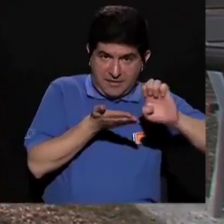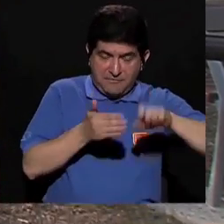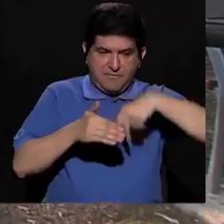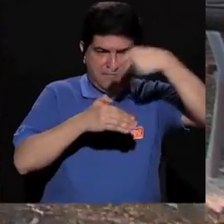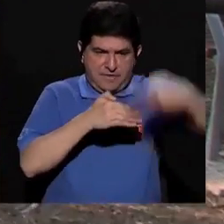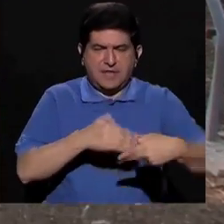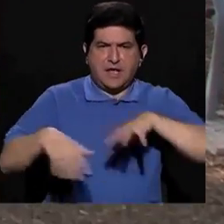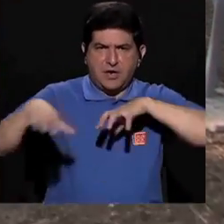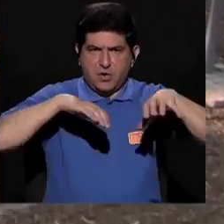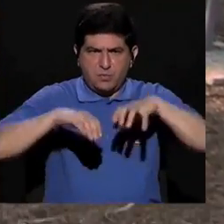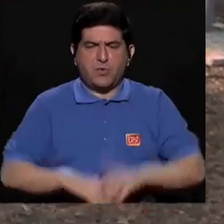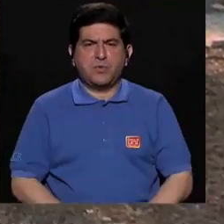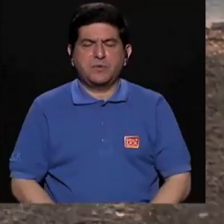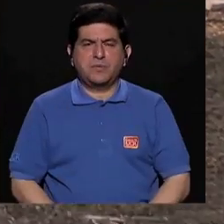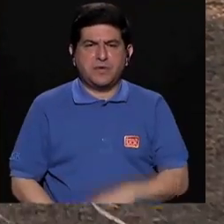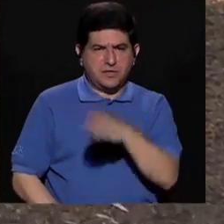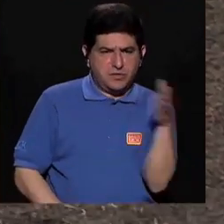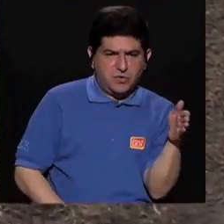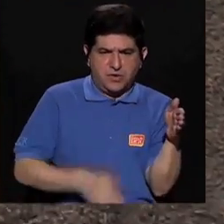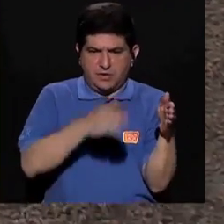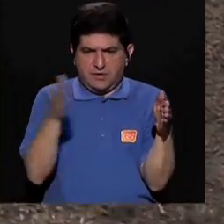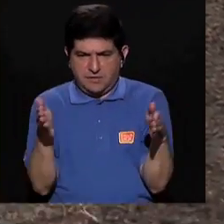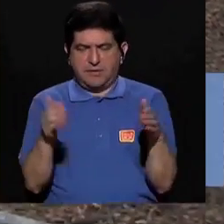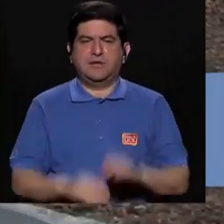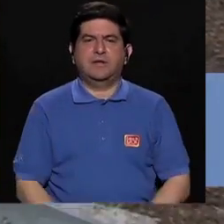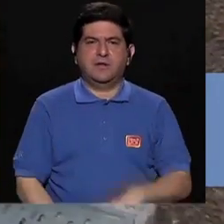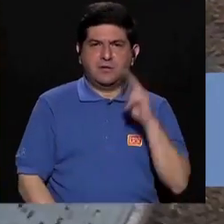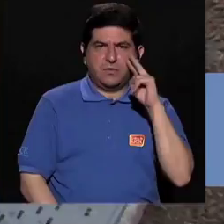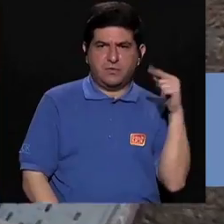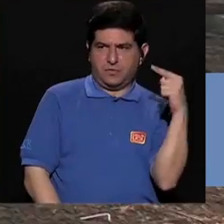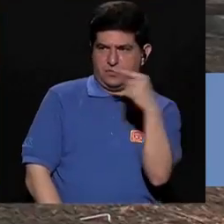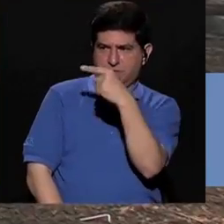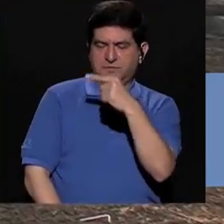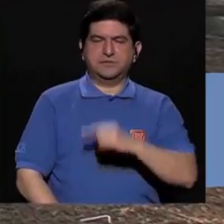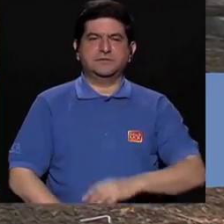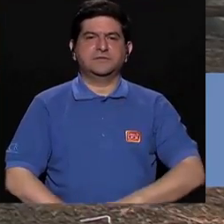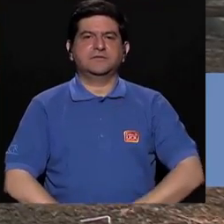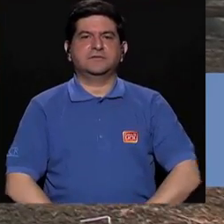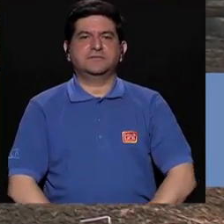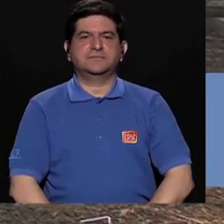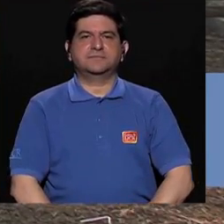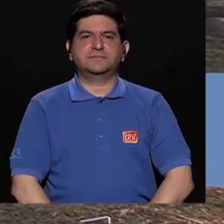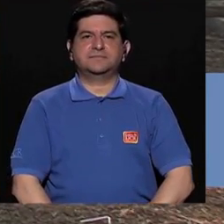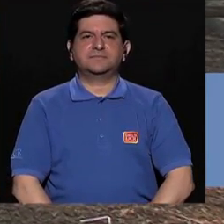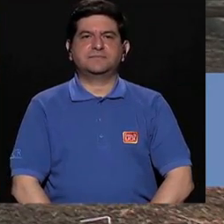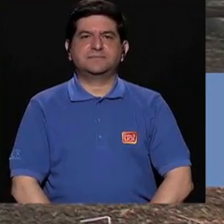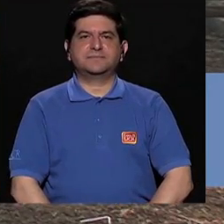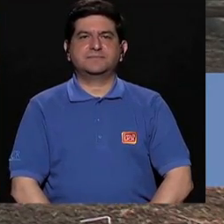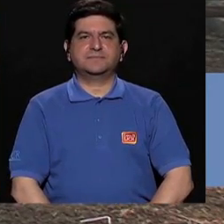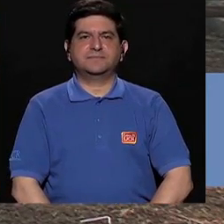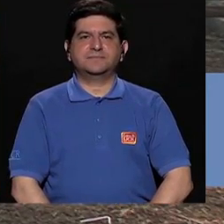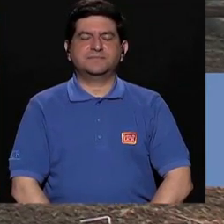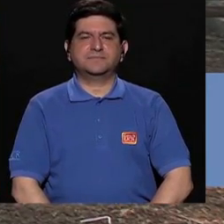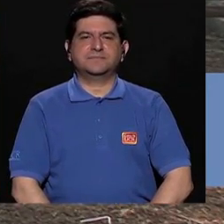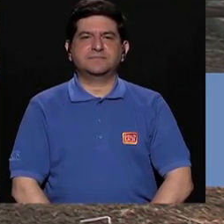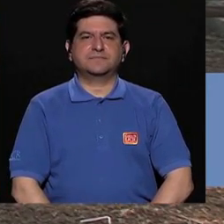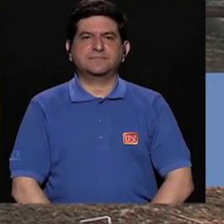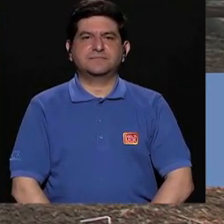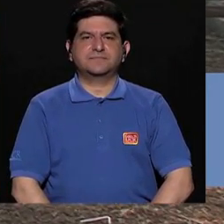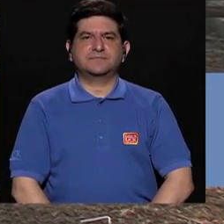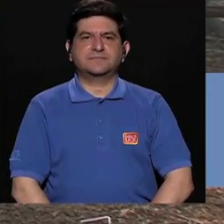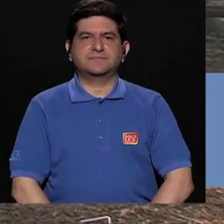lateral donde estamos trabajando con los oblicuos y un poco la parte de la fascia lata que queda justo acá en este lado.